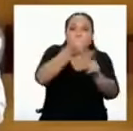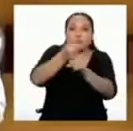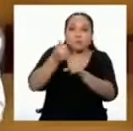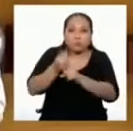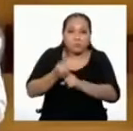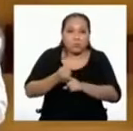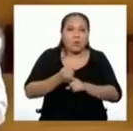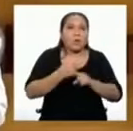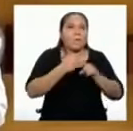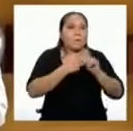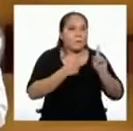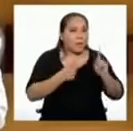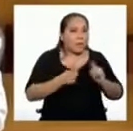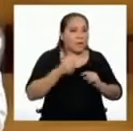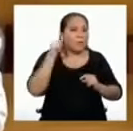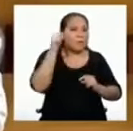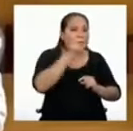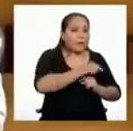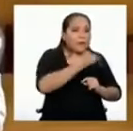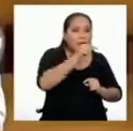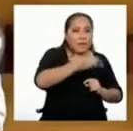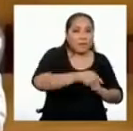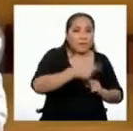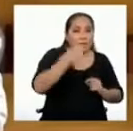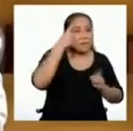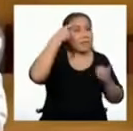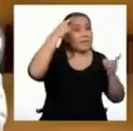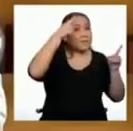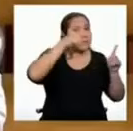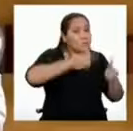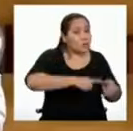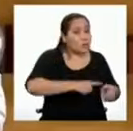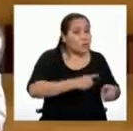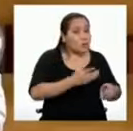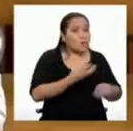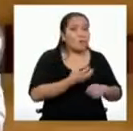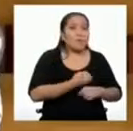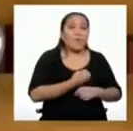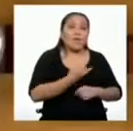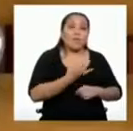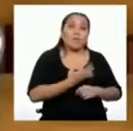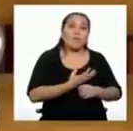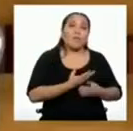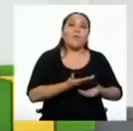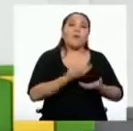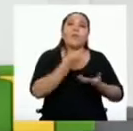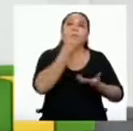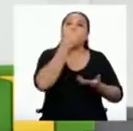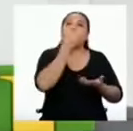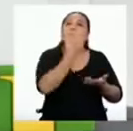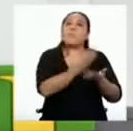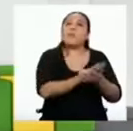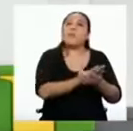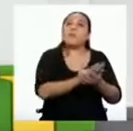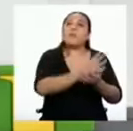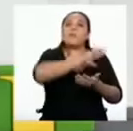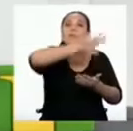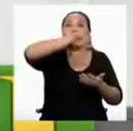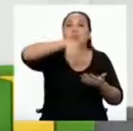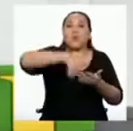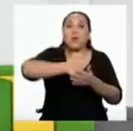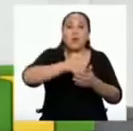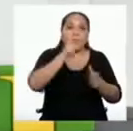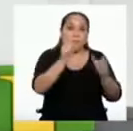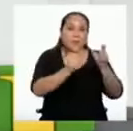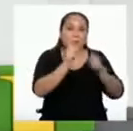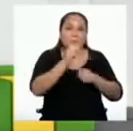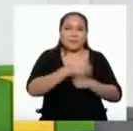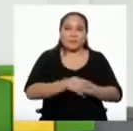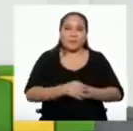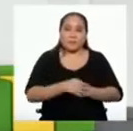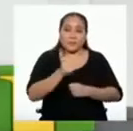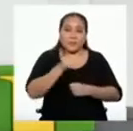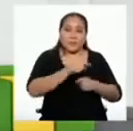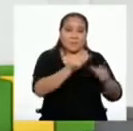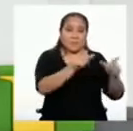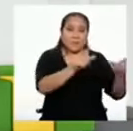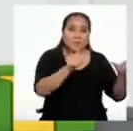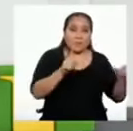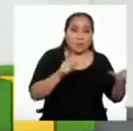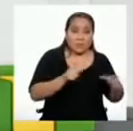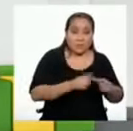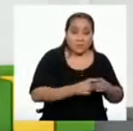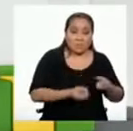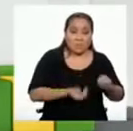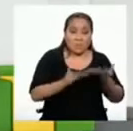existe para las necesidades colectivas, es decir, para el bien común. El espacio público debe permitir el